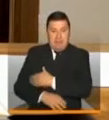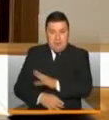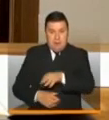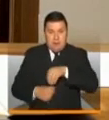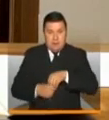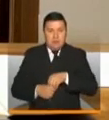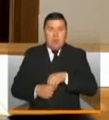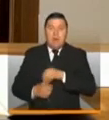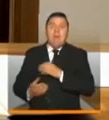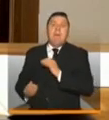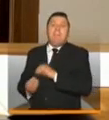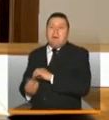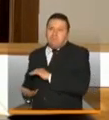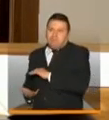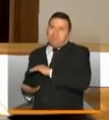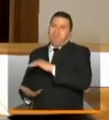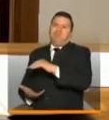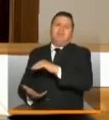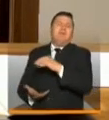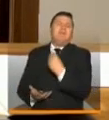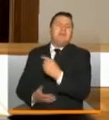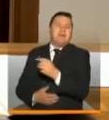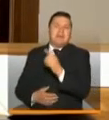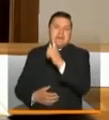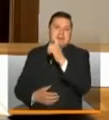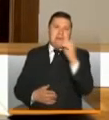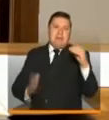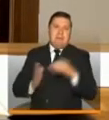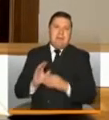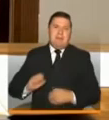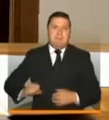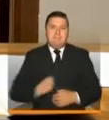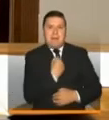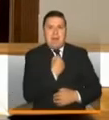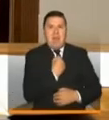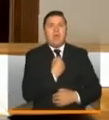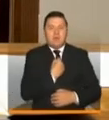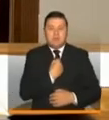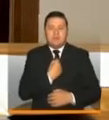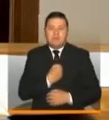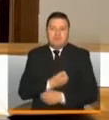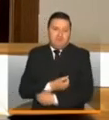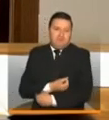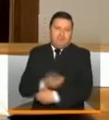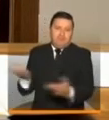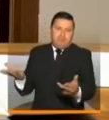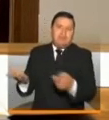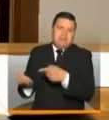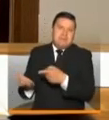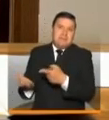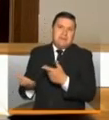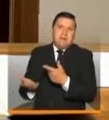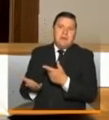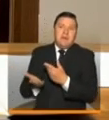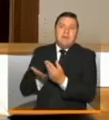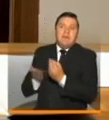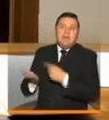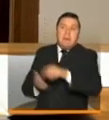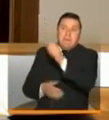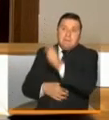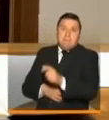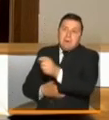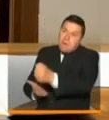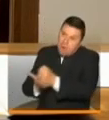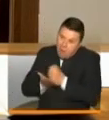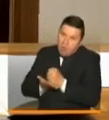Interior con la llegada y el aporte para 100.000 mercados que nos tienen como condicionante el que la gente